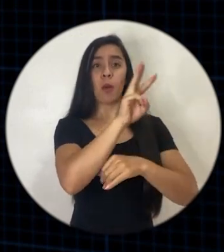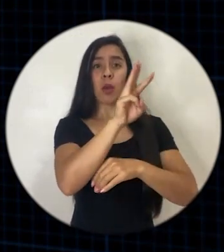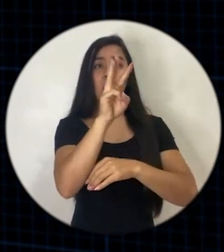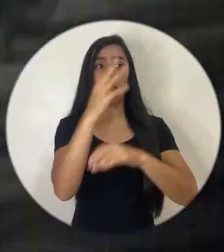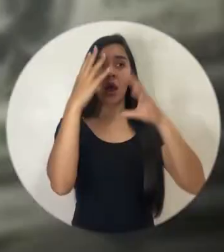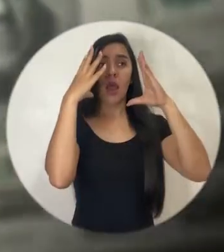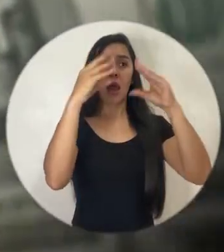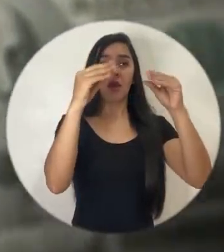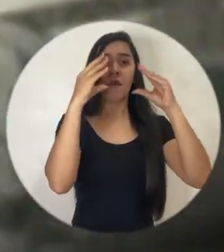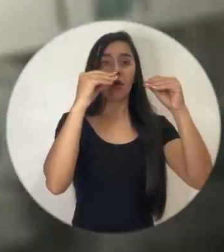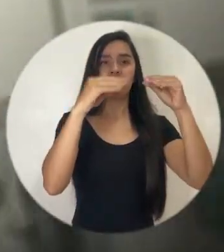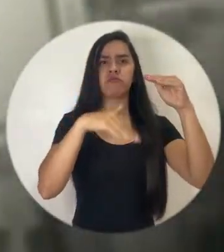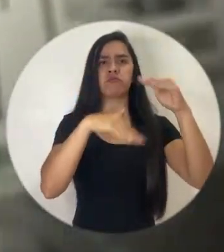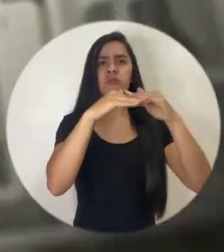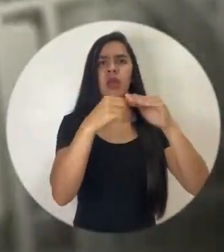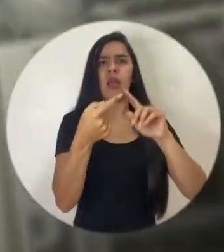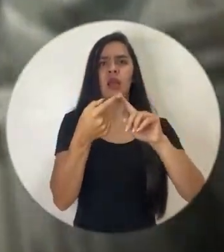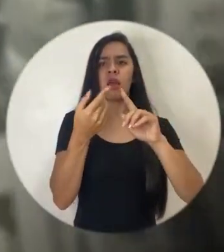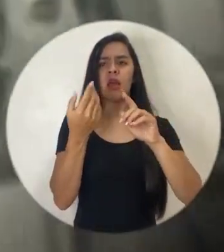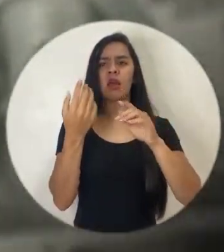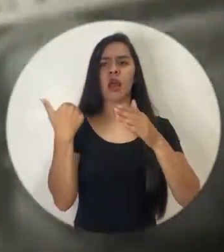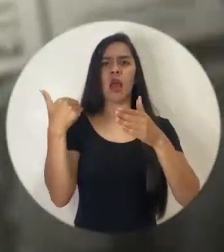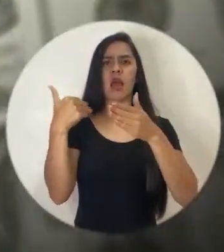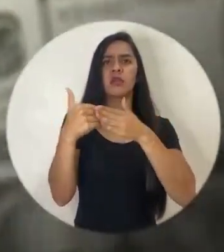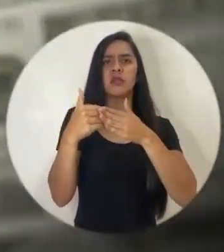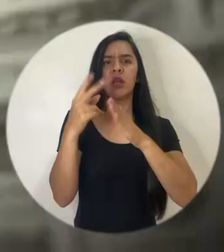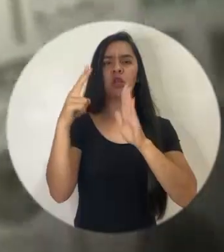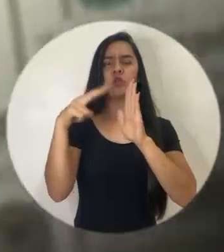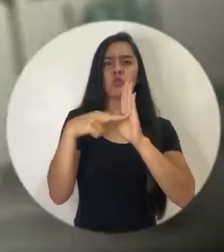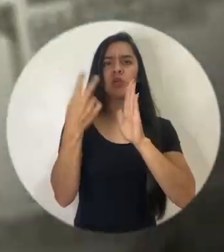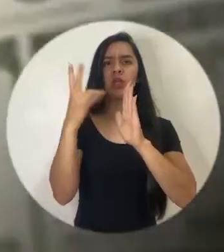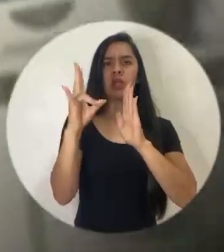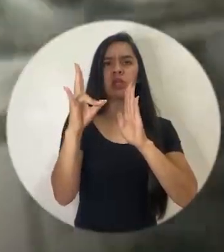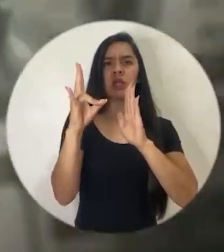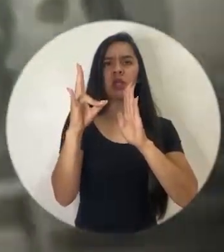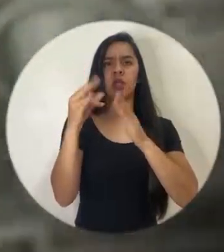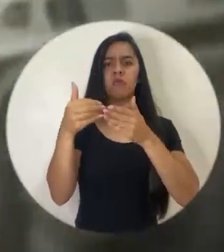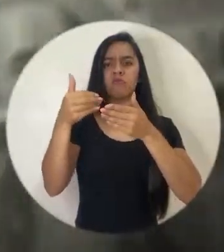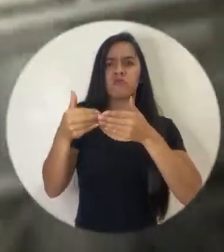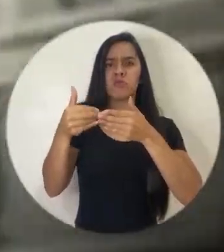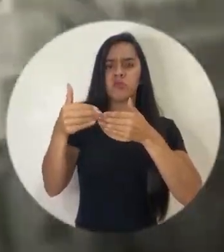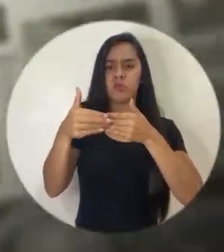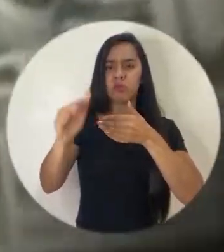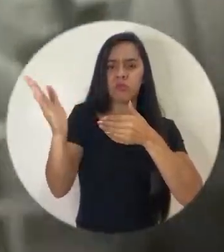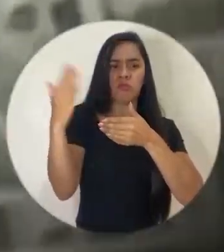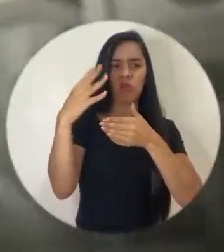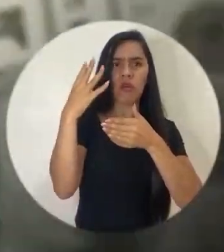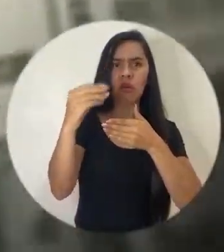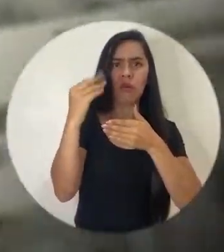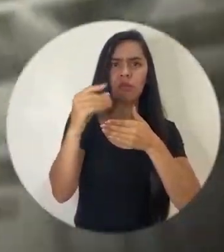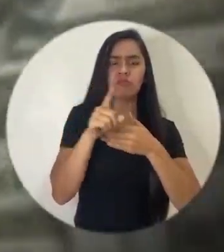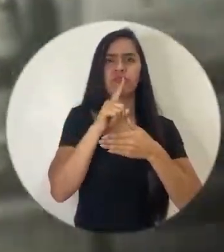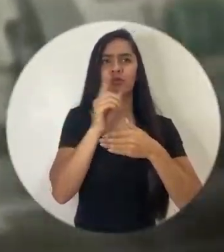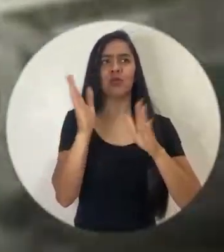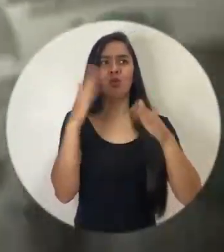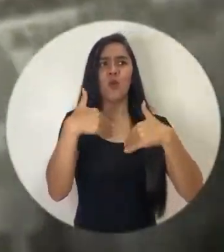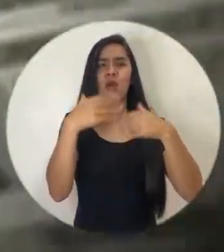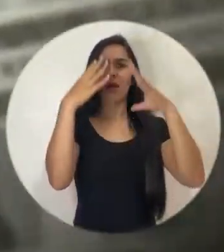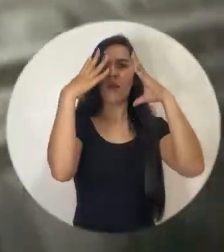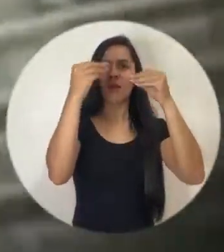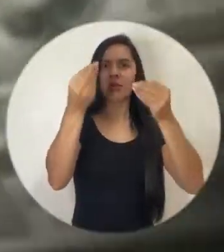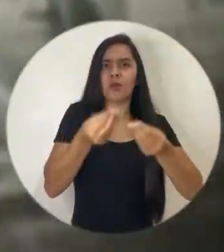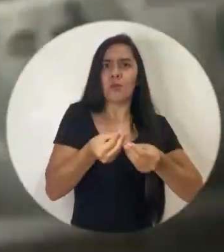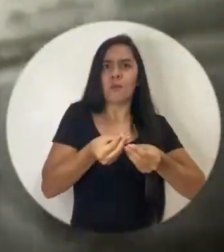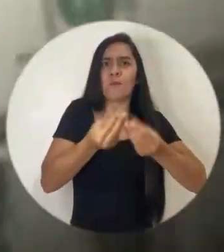tiene reportados en su página web datos hasta el 2017, o sea, que no tiene datos públicos. Es un